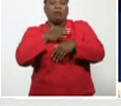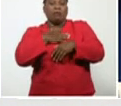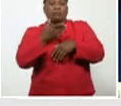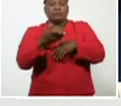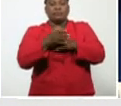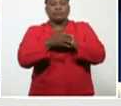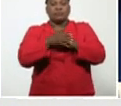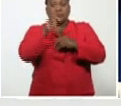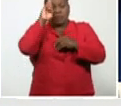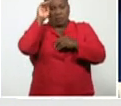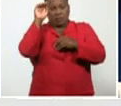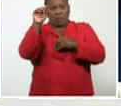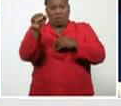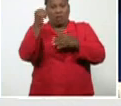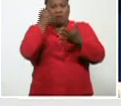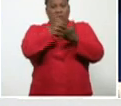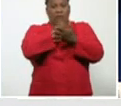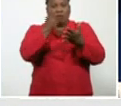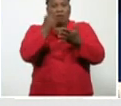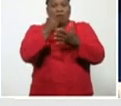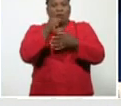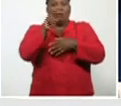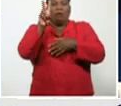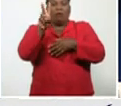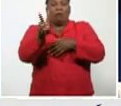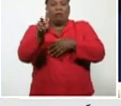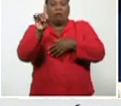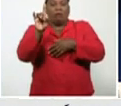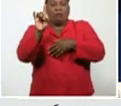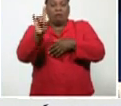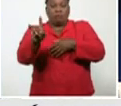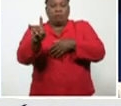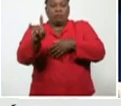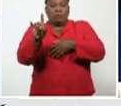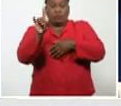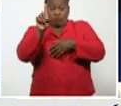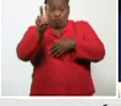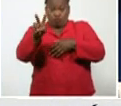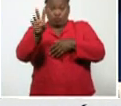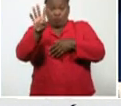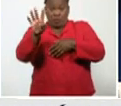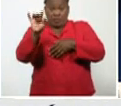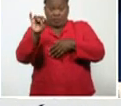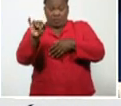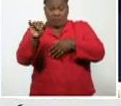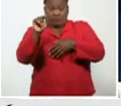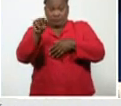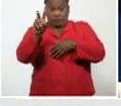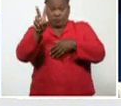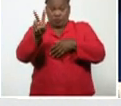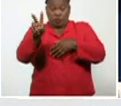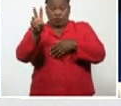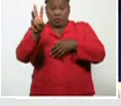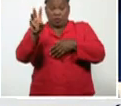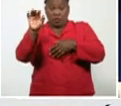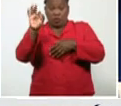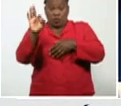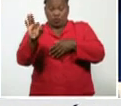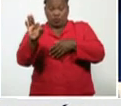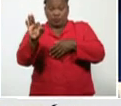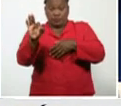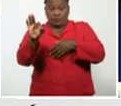ingresados, confirmados, 246, de ellos, 238, tienen una evaluación, una